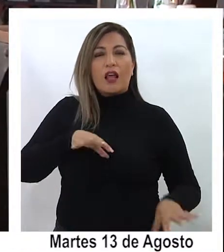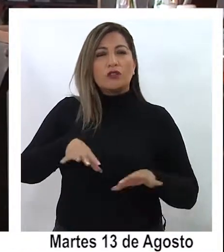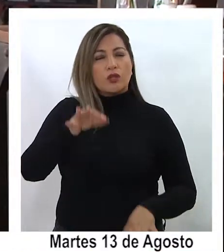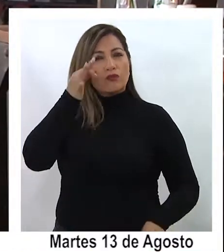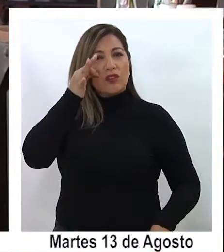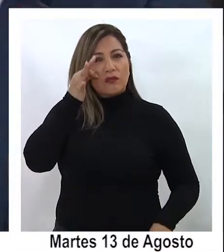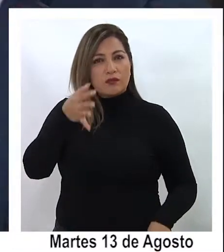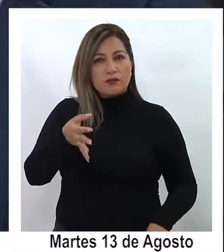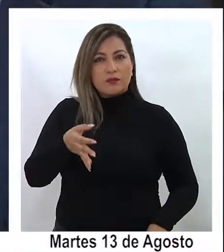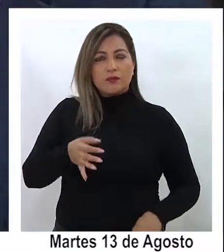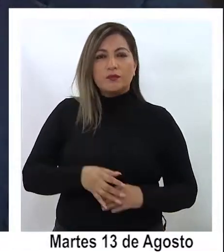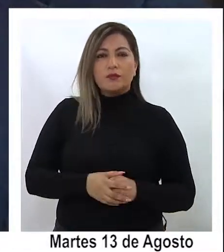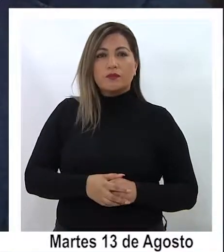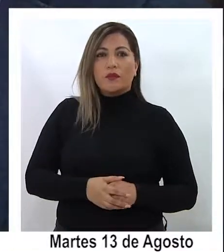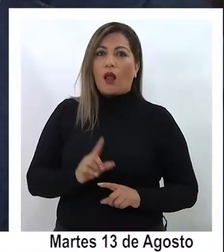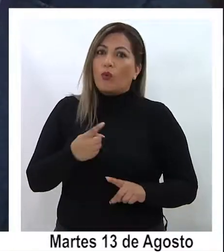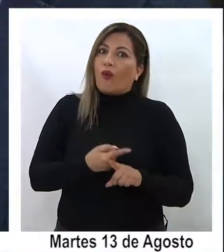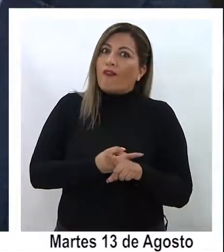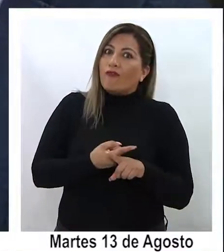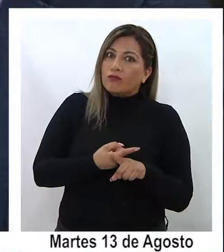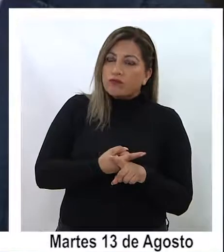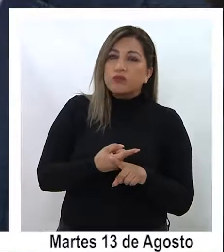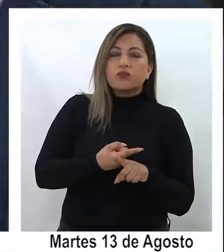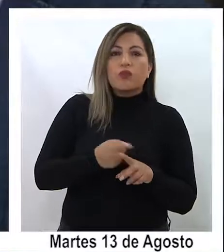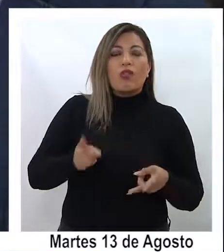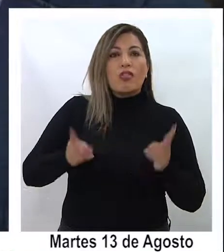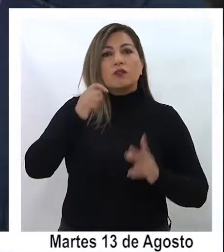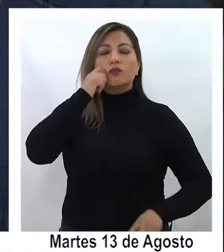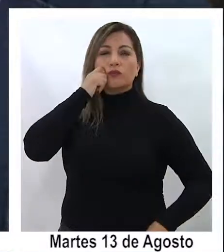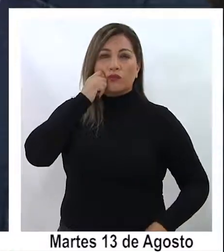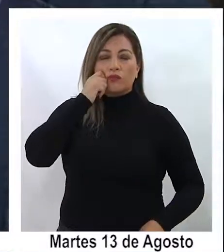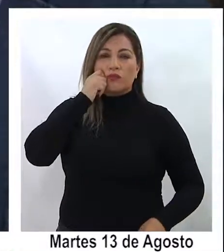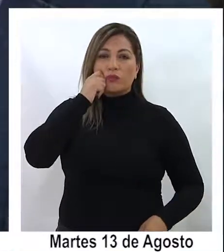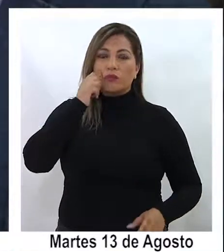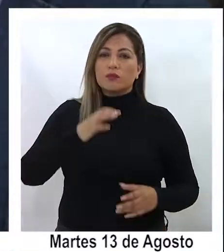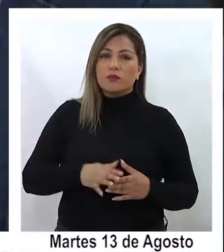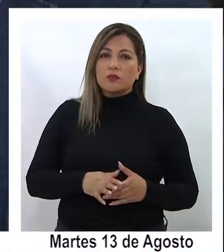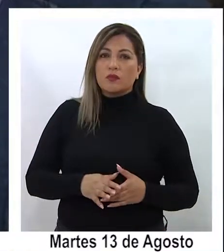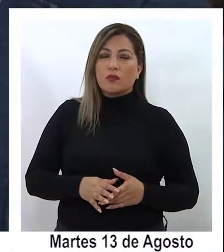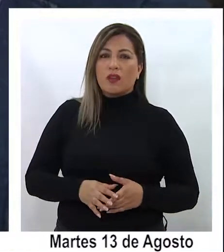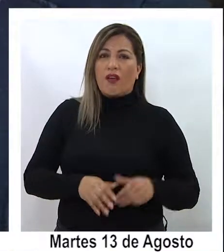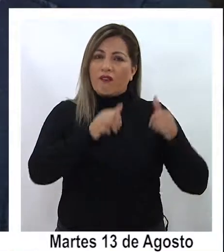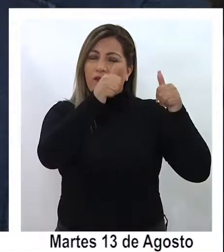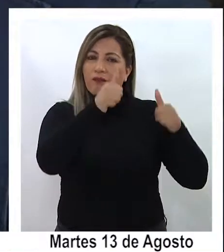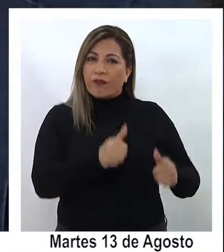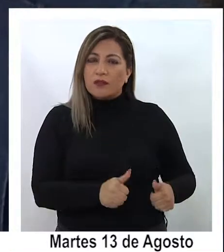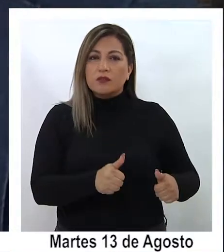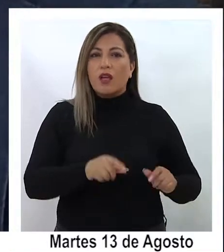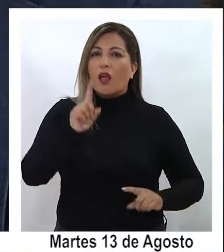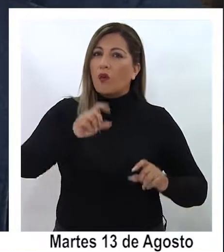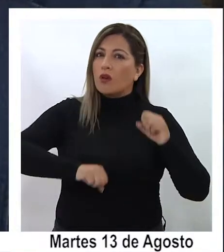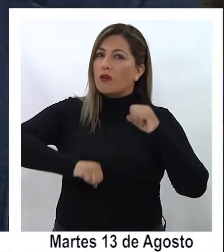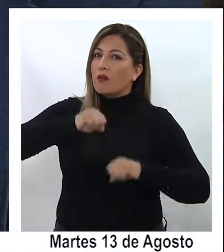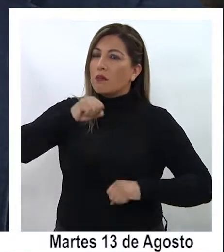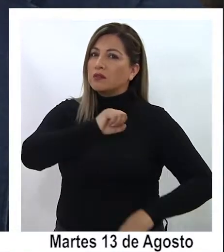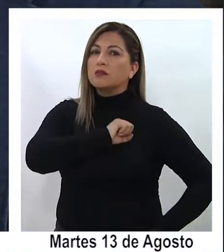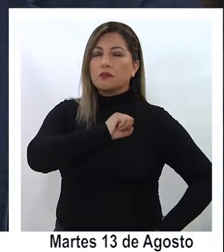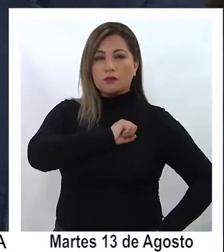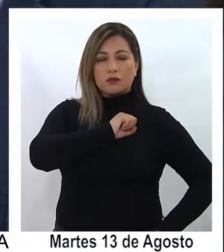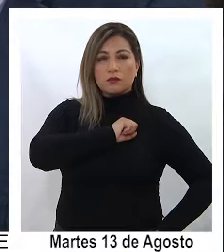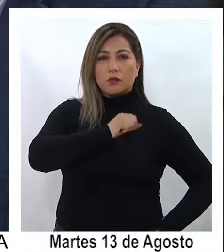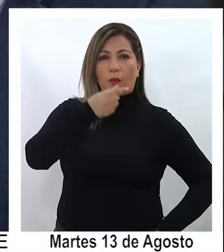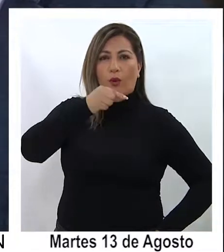hemos visto estos abusos y atropellos para los derechos humanos que han sido bastante publicitados en algunas empresas en Santiago